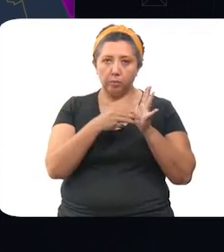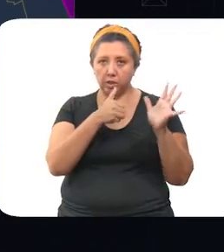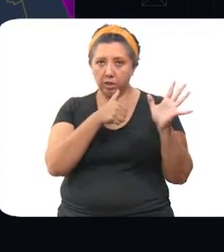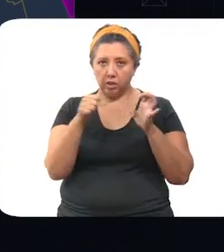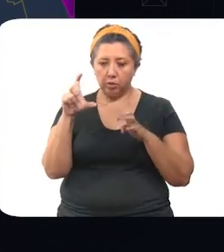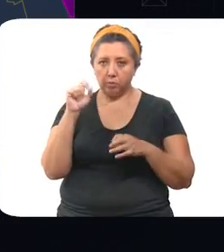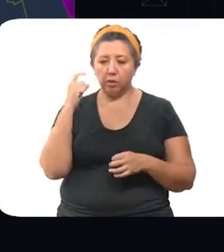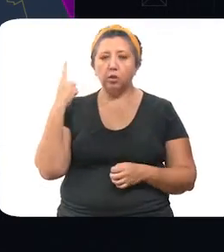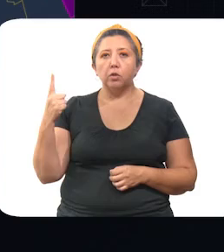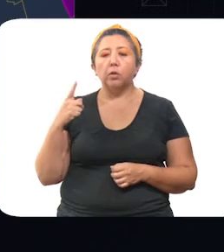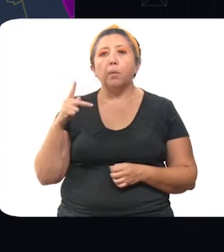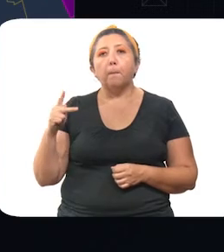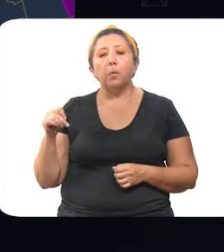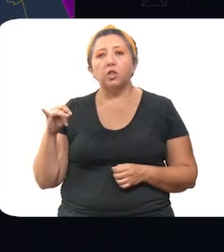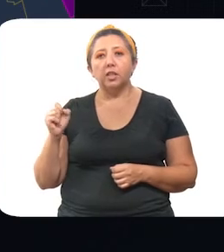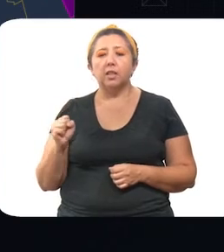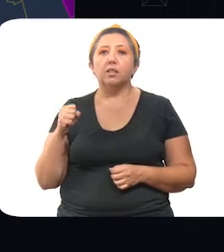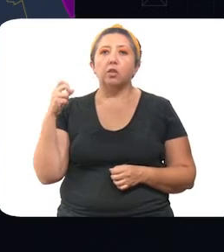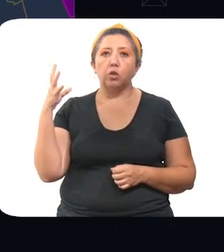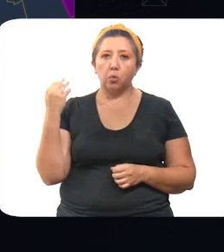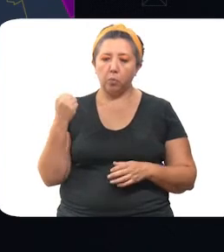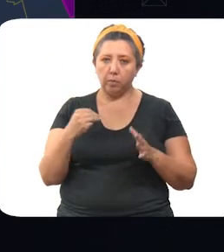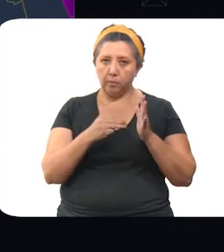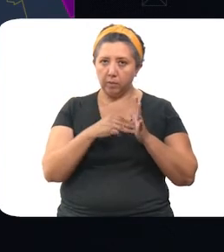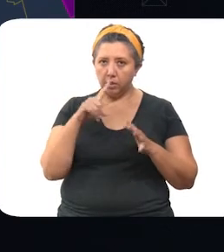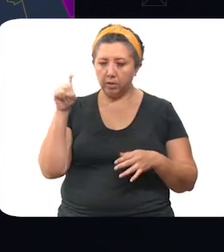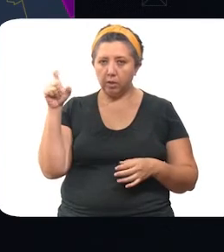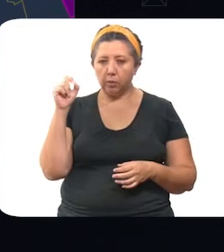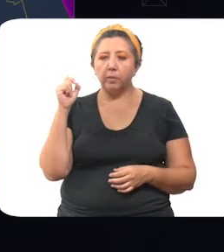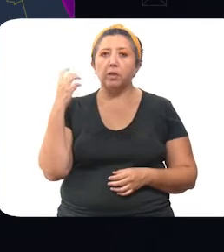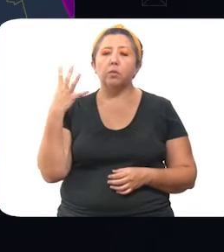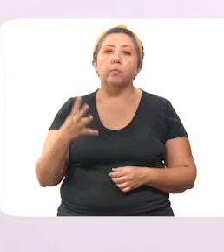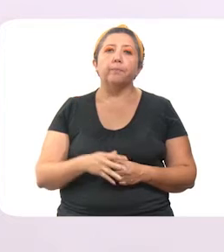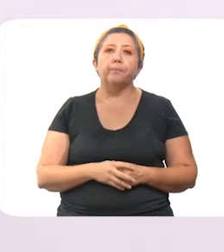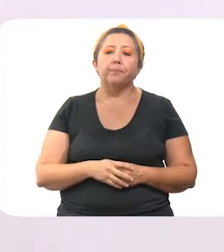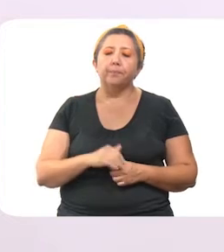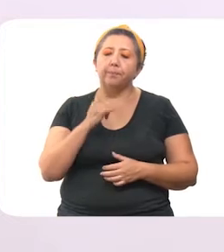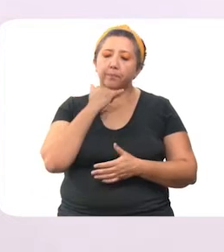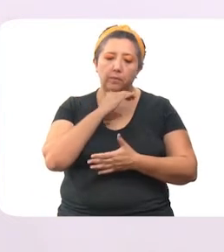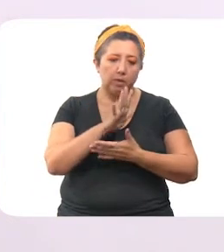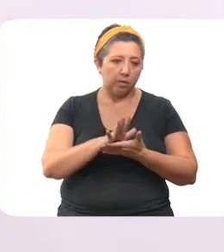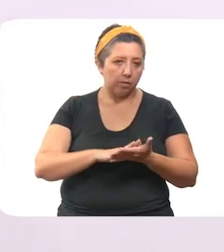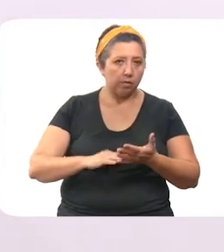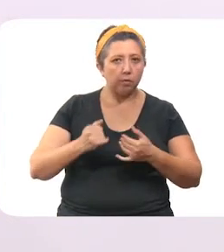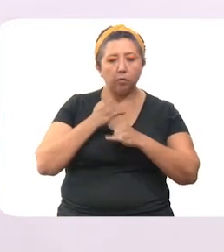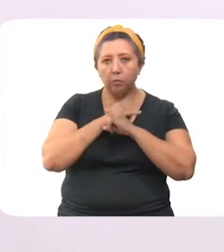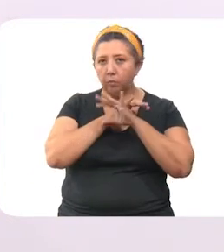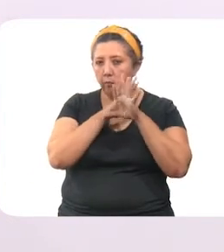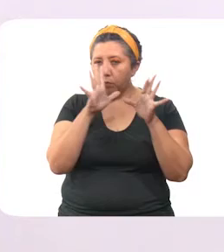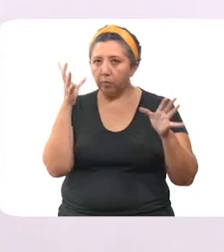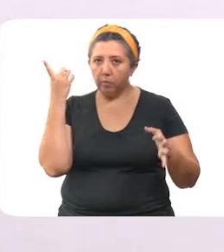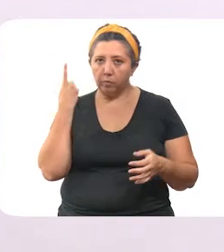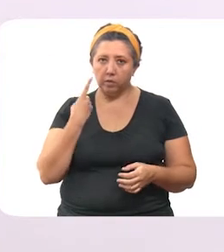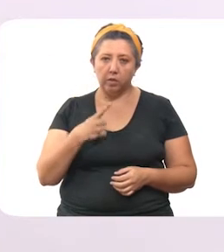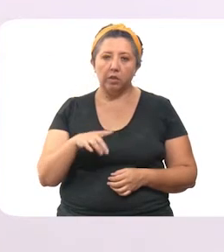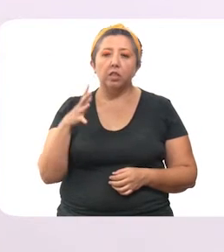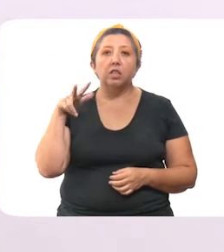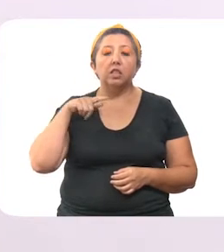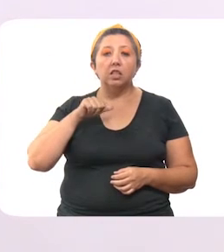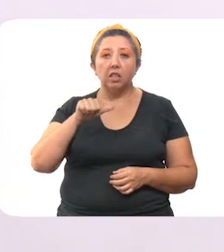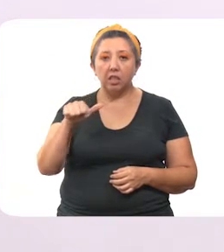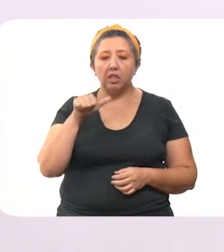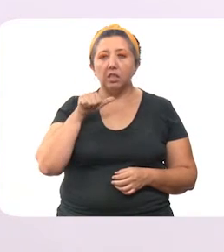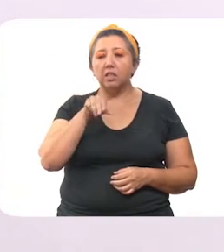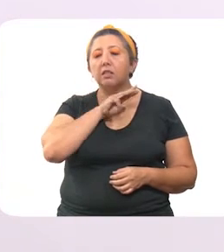.621, en la zona poniente 9.124. Lamentablemente en este parte médico informamos de